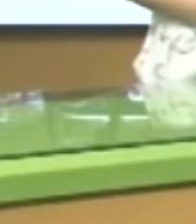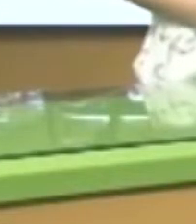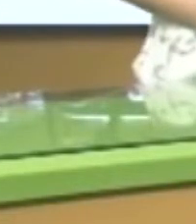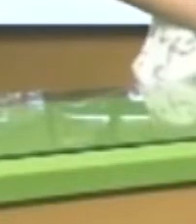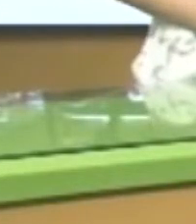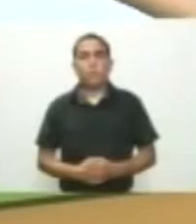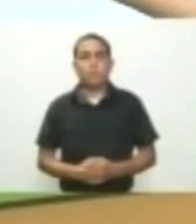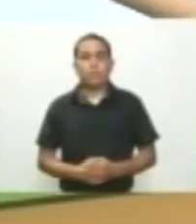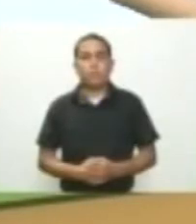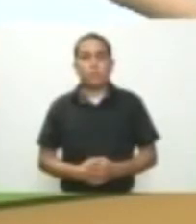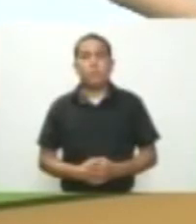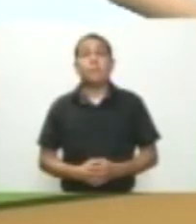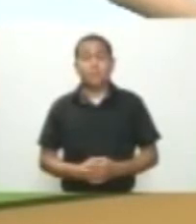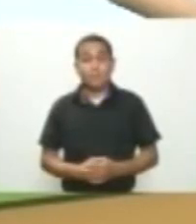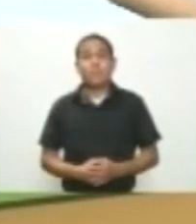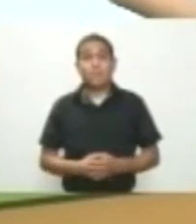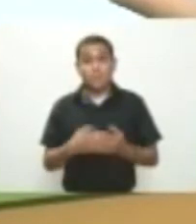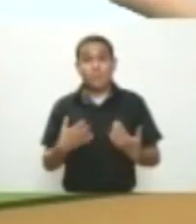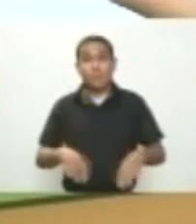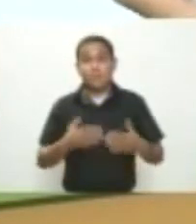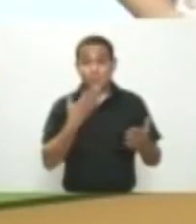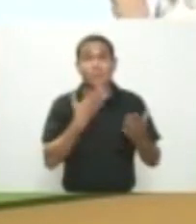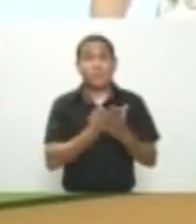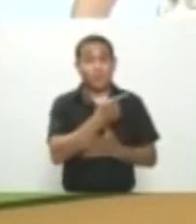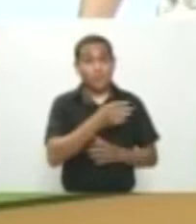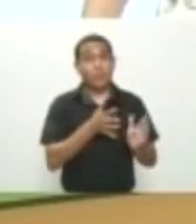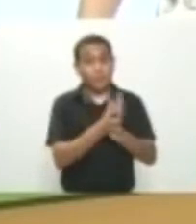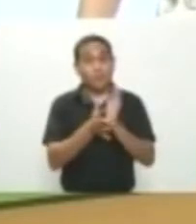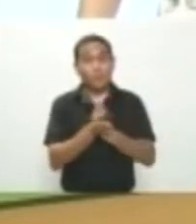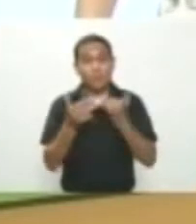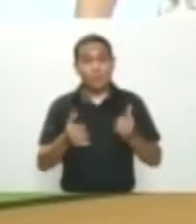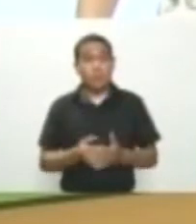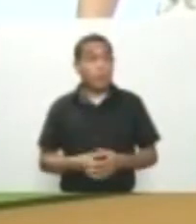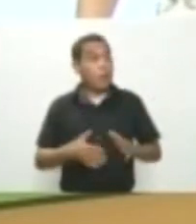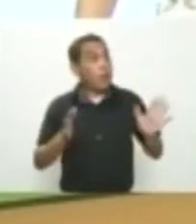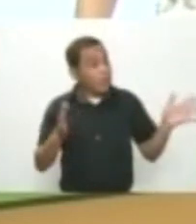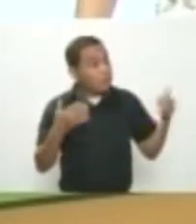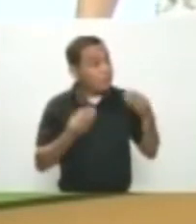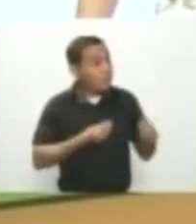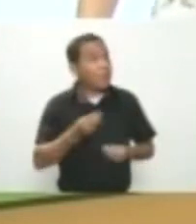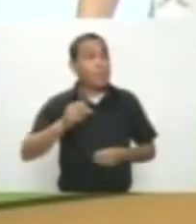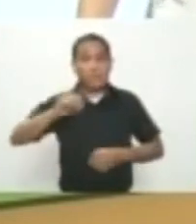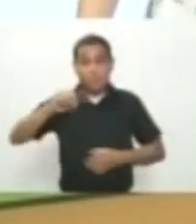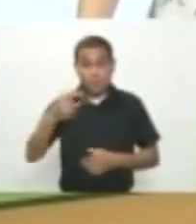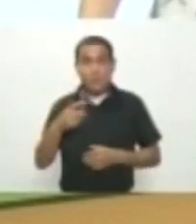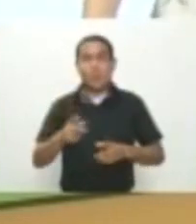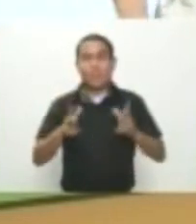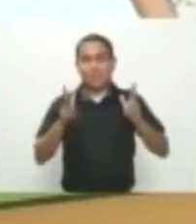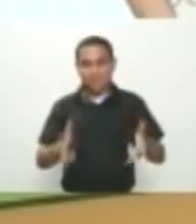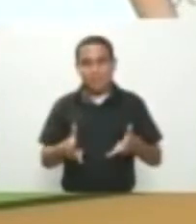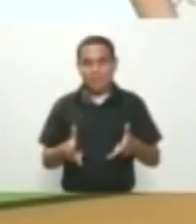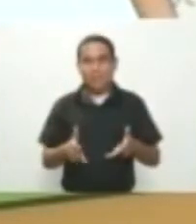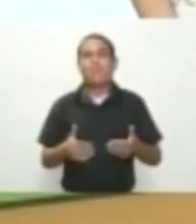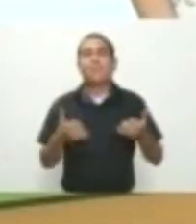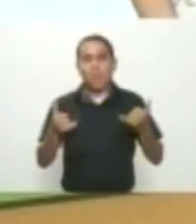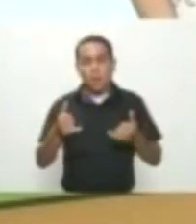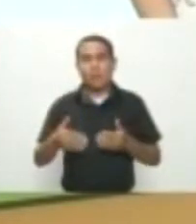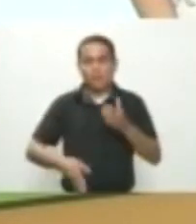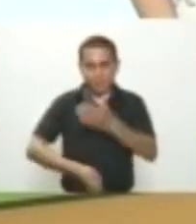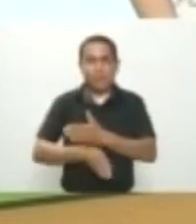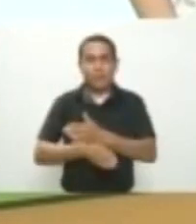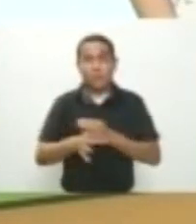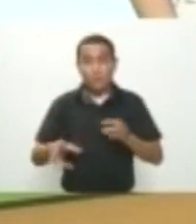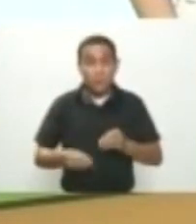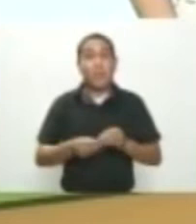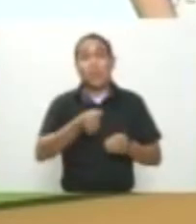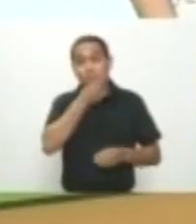Bien, gracias Fabián por toda la información así que Carola vamos a hacer nuestro primer corte comerciales Así es Pili ya regresamos con